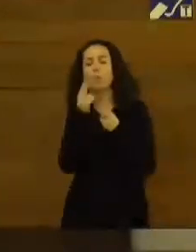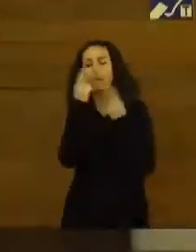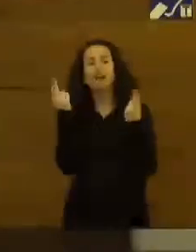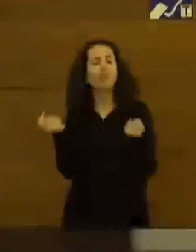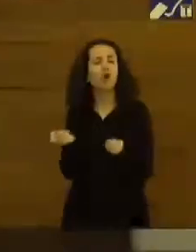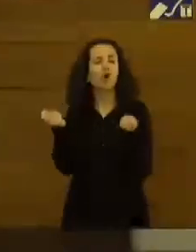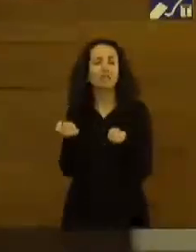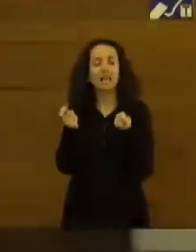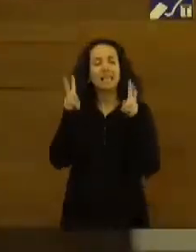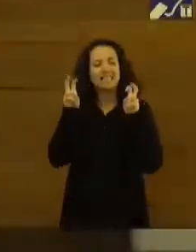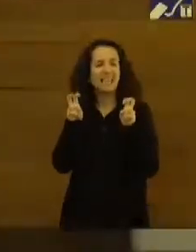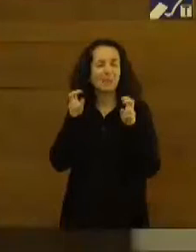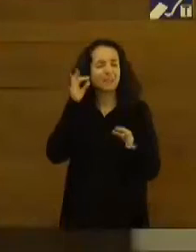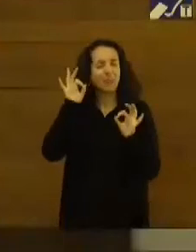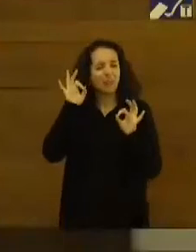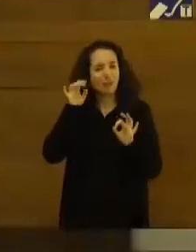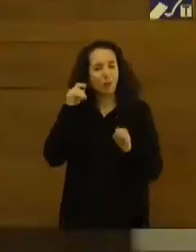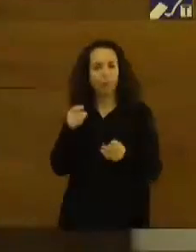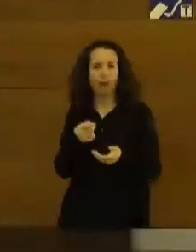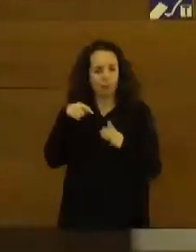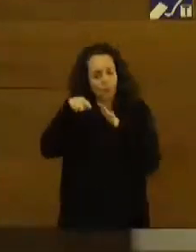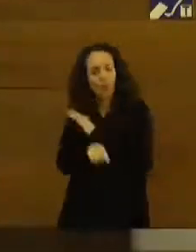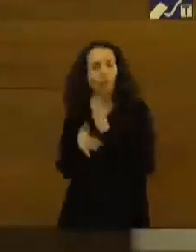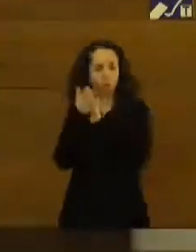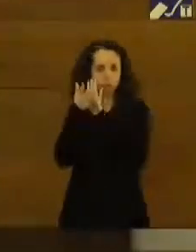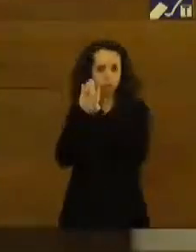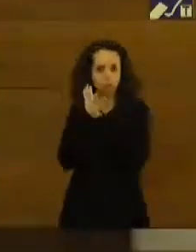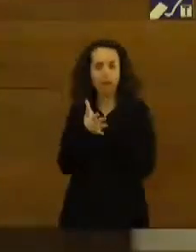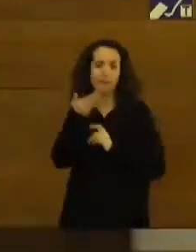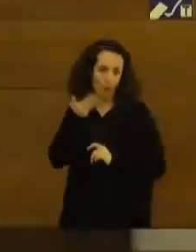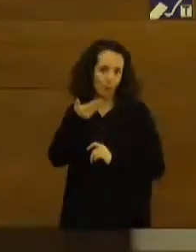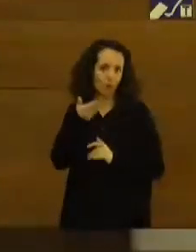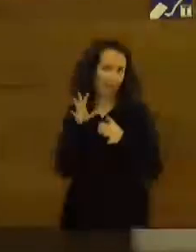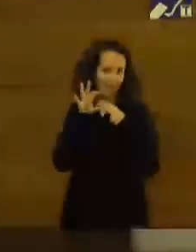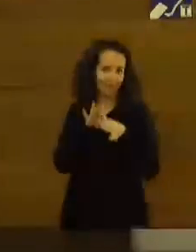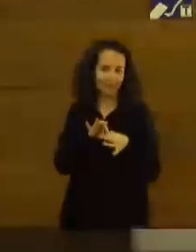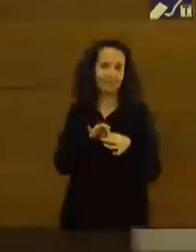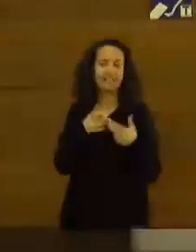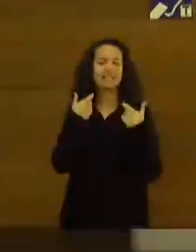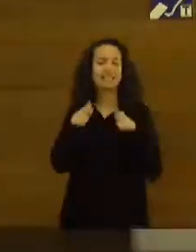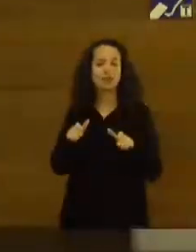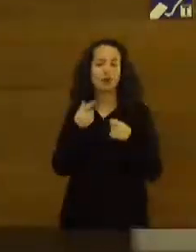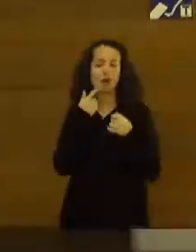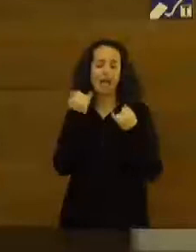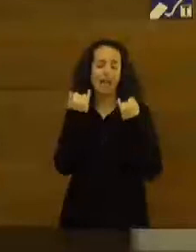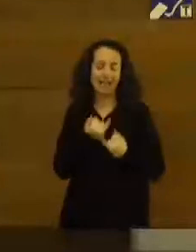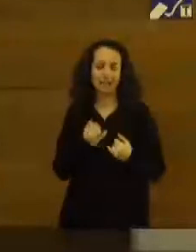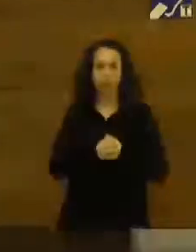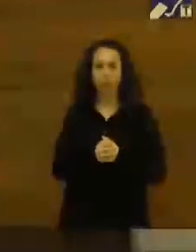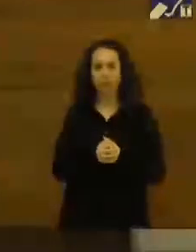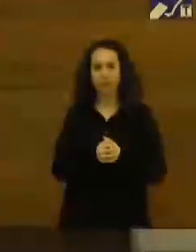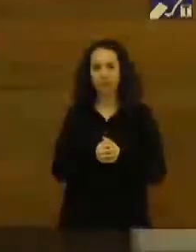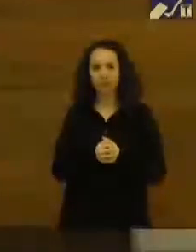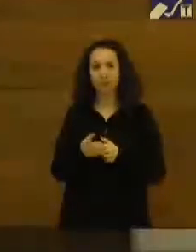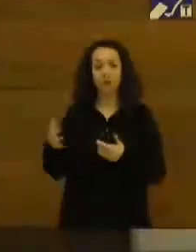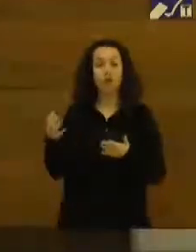profundizar en temas concretos y realmente importantes del sector energético. Todo ello lo